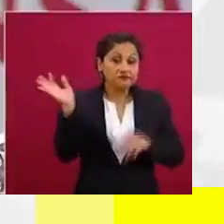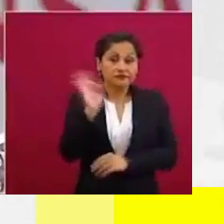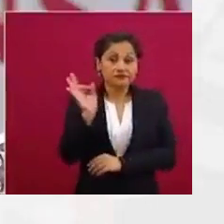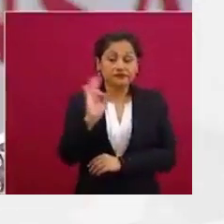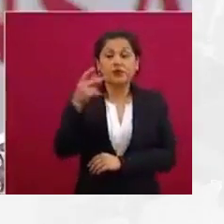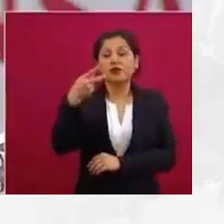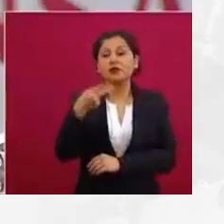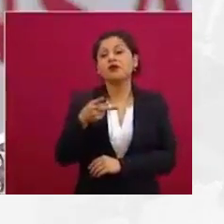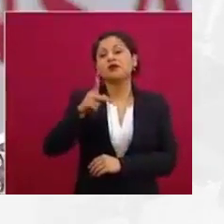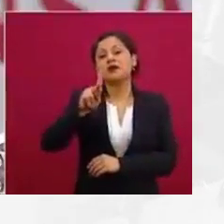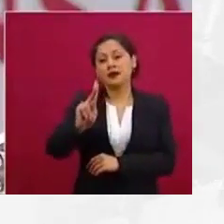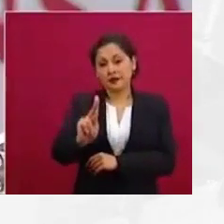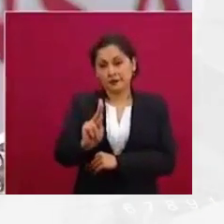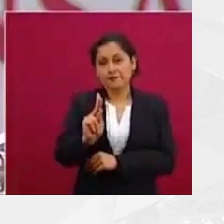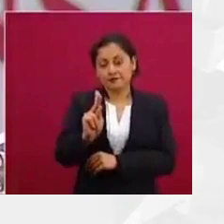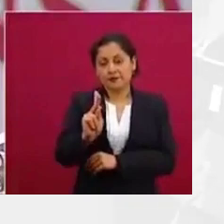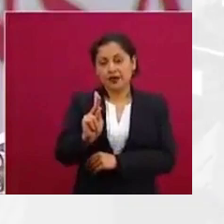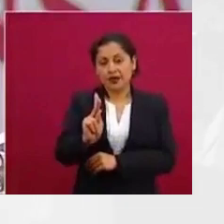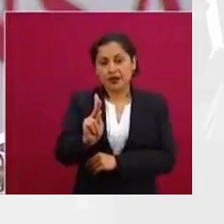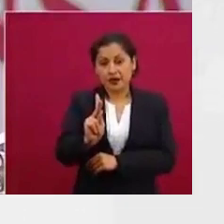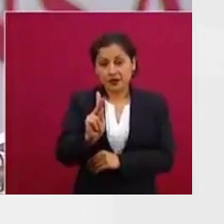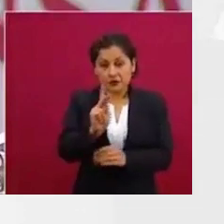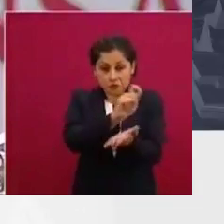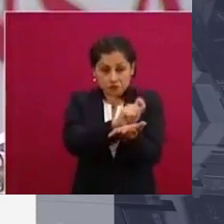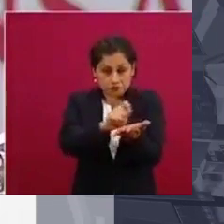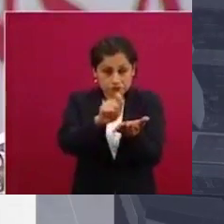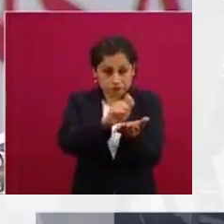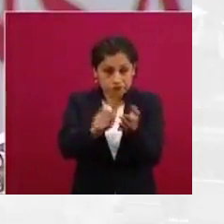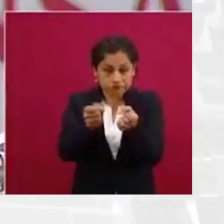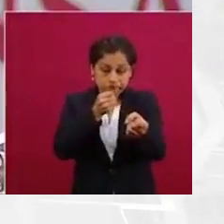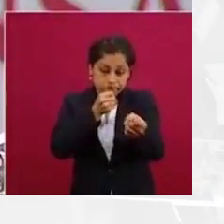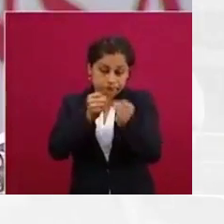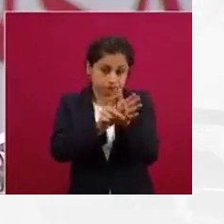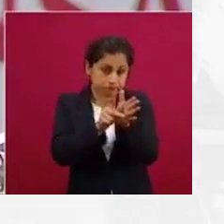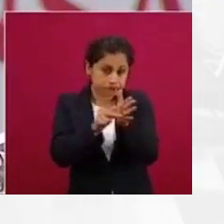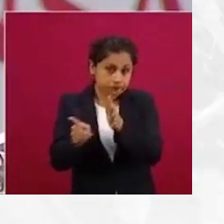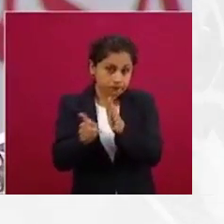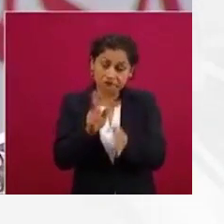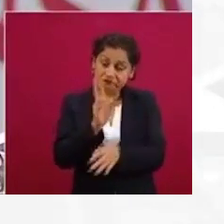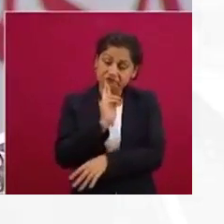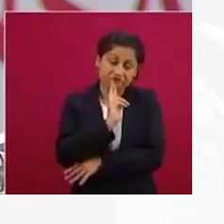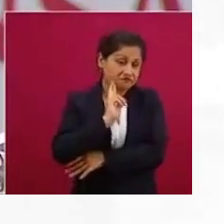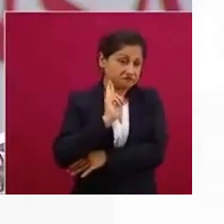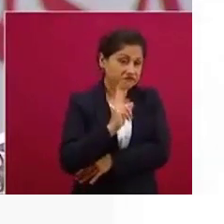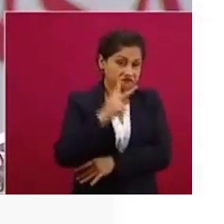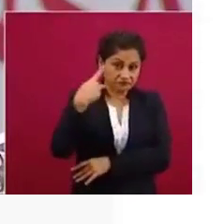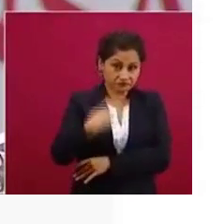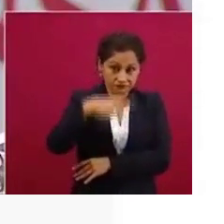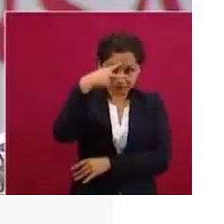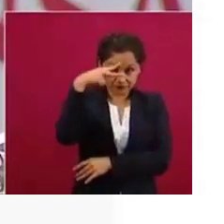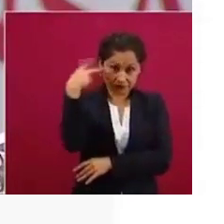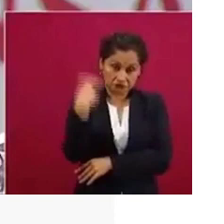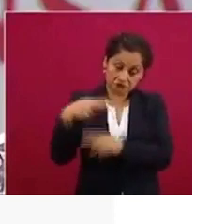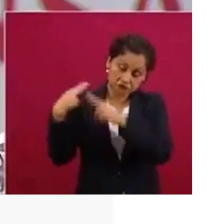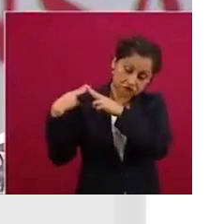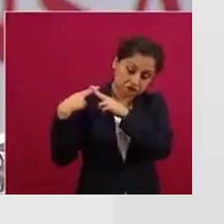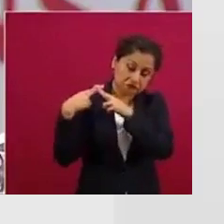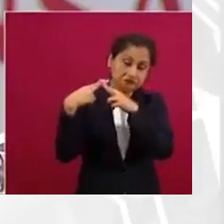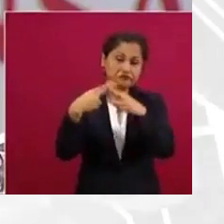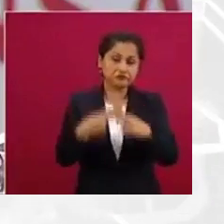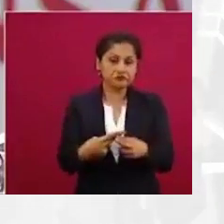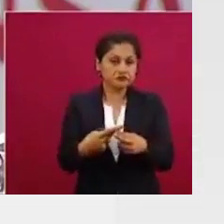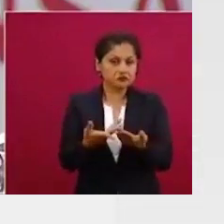persona, un grupo social que aspira a estar más y mejor informado, no puede limitarse